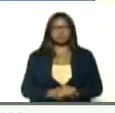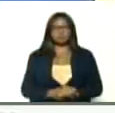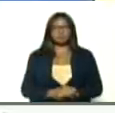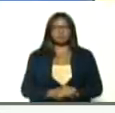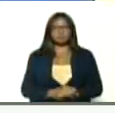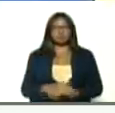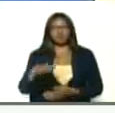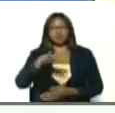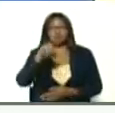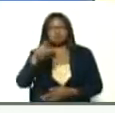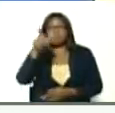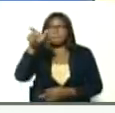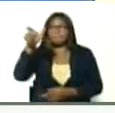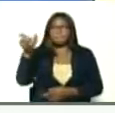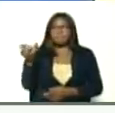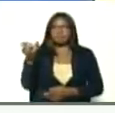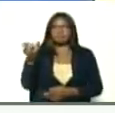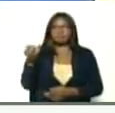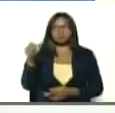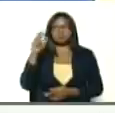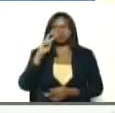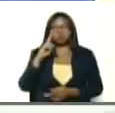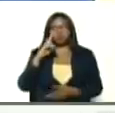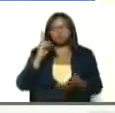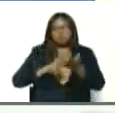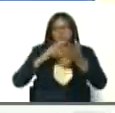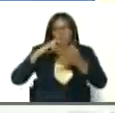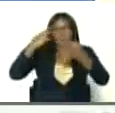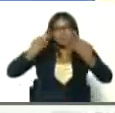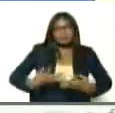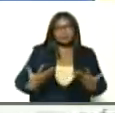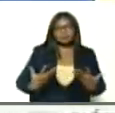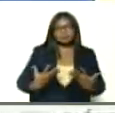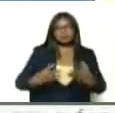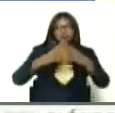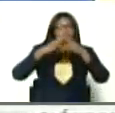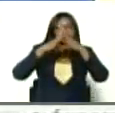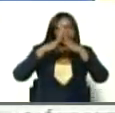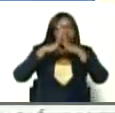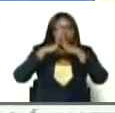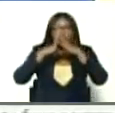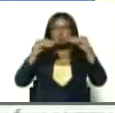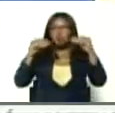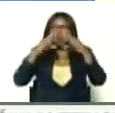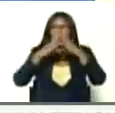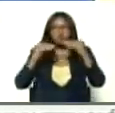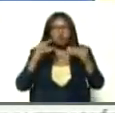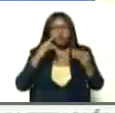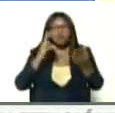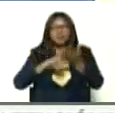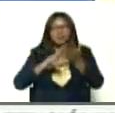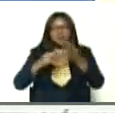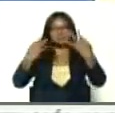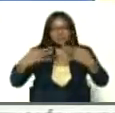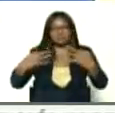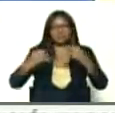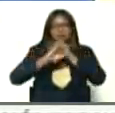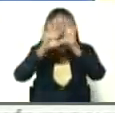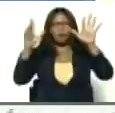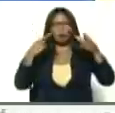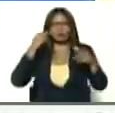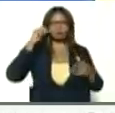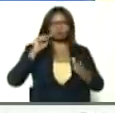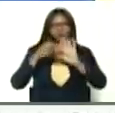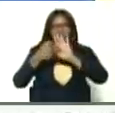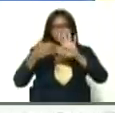donde la gente, vamos a ser sinceros, pues, todos, todos, todos, todos, vamos a ser sinceros, vamos a sincerarnos, ahorita aquí,